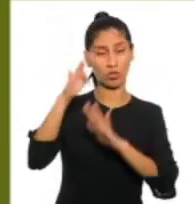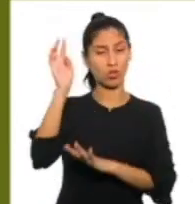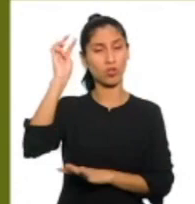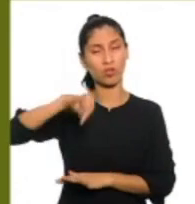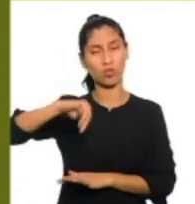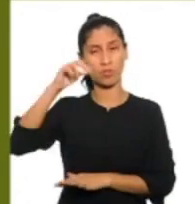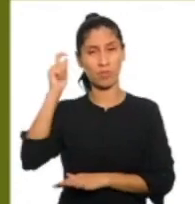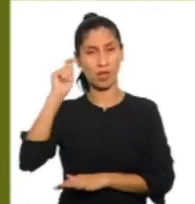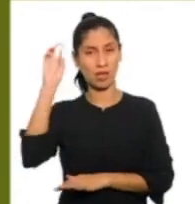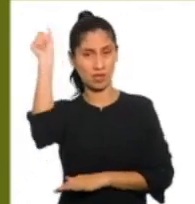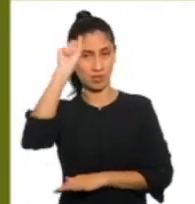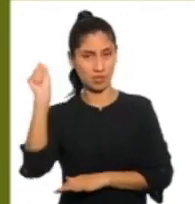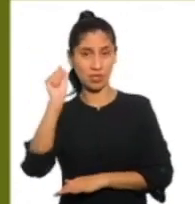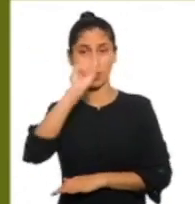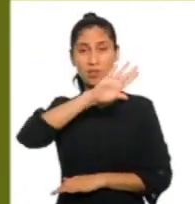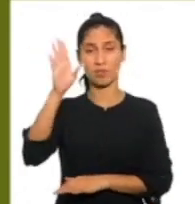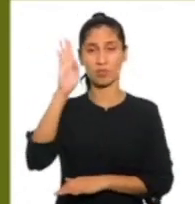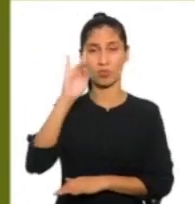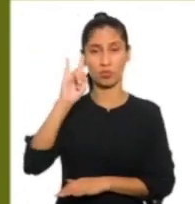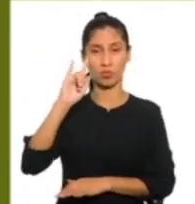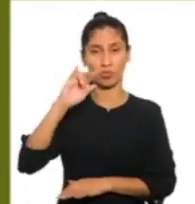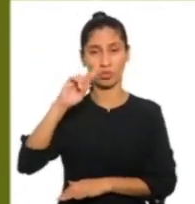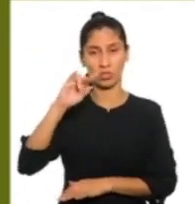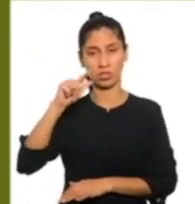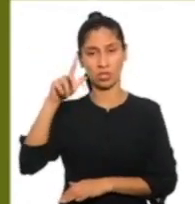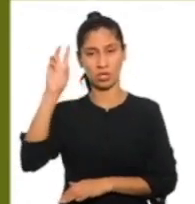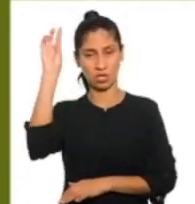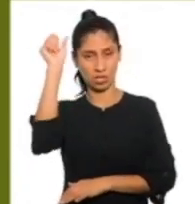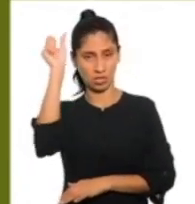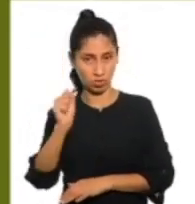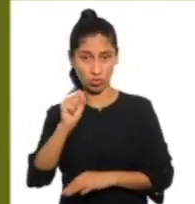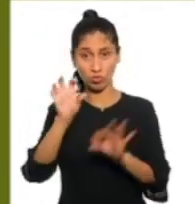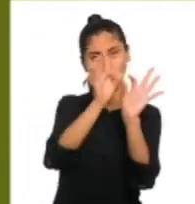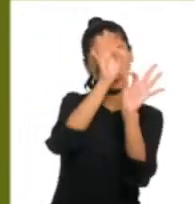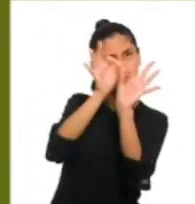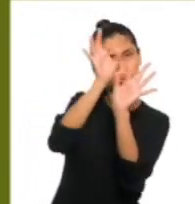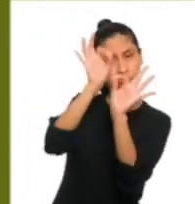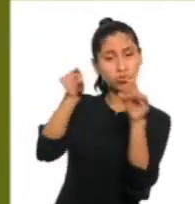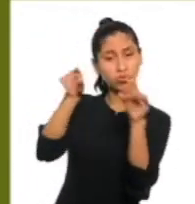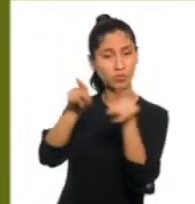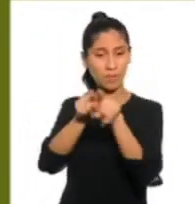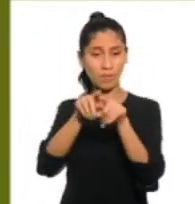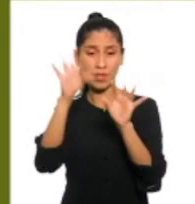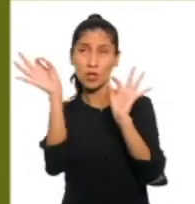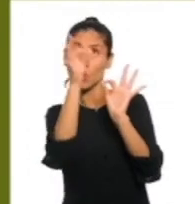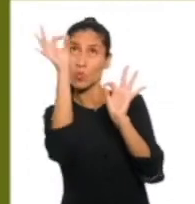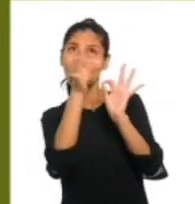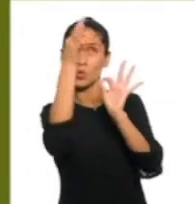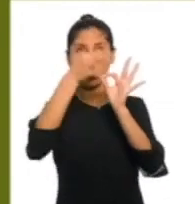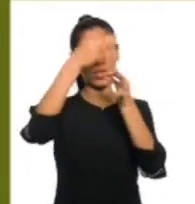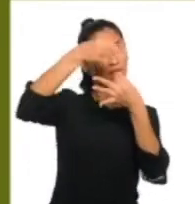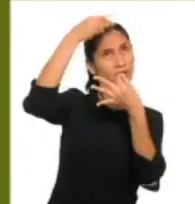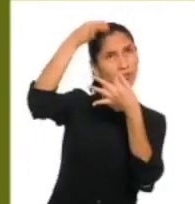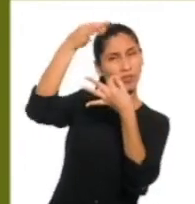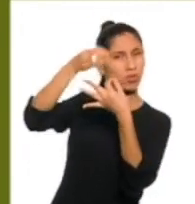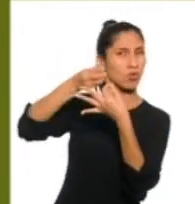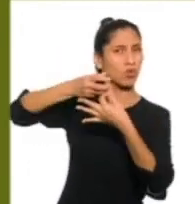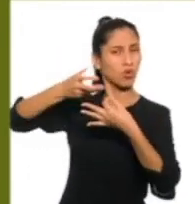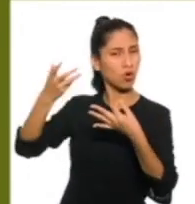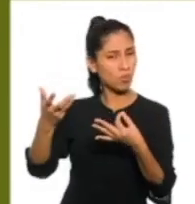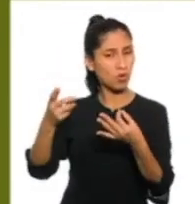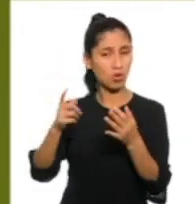burilados hechos a mano. Y también los bordados y tejidos. Como